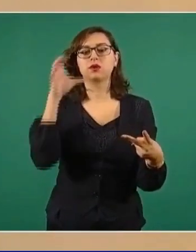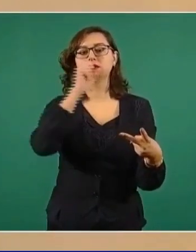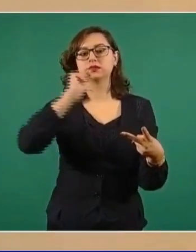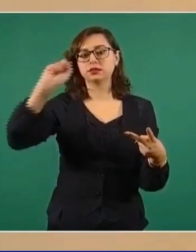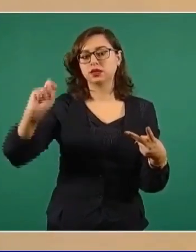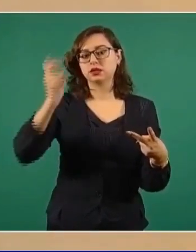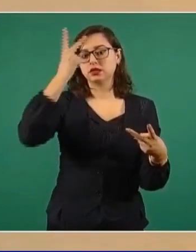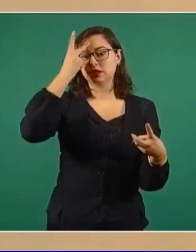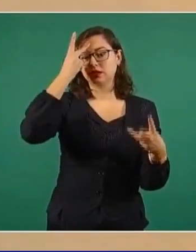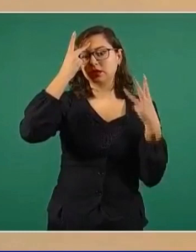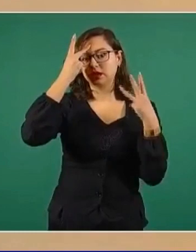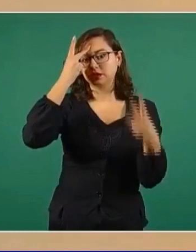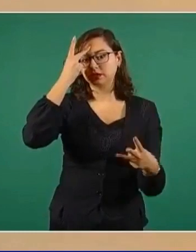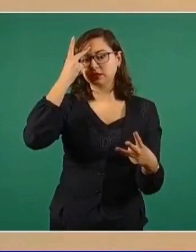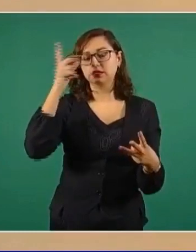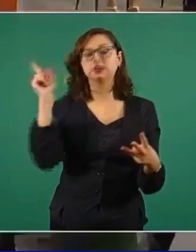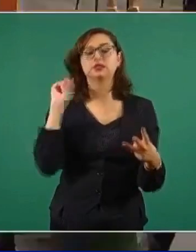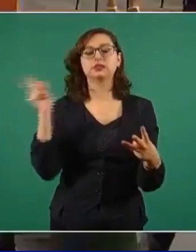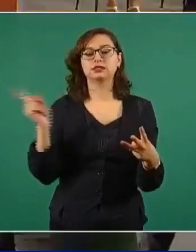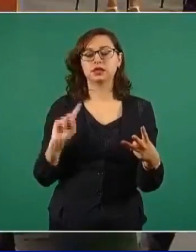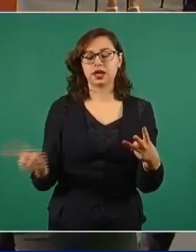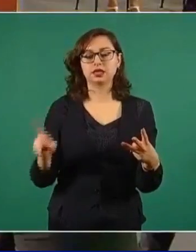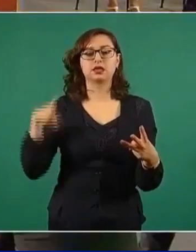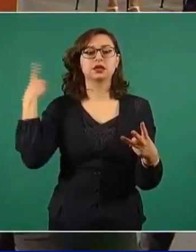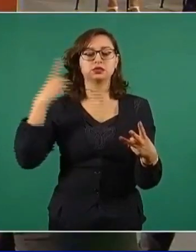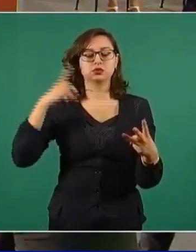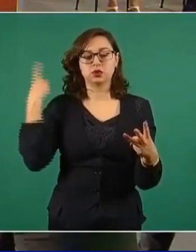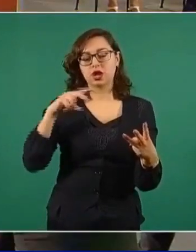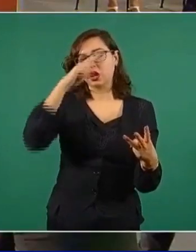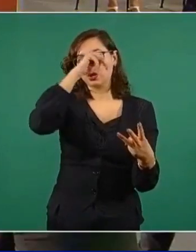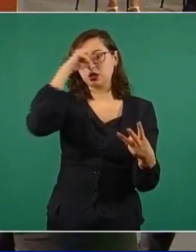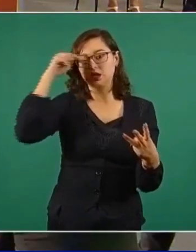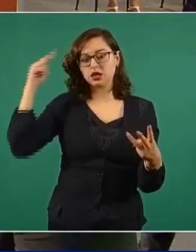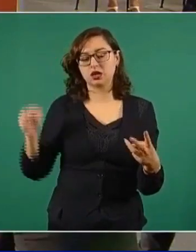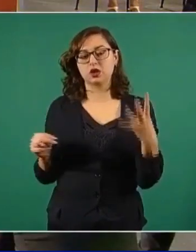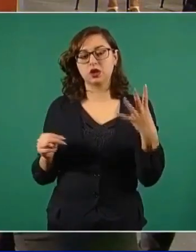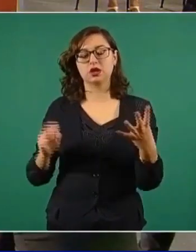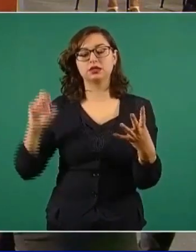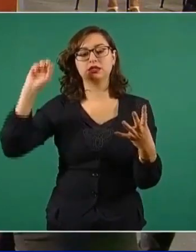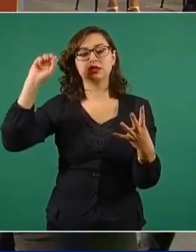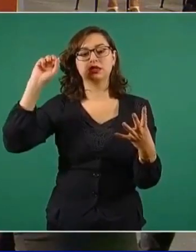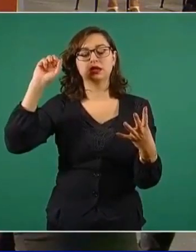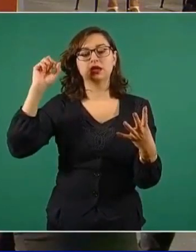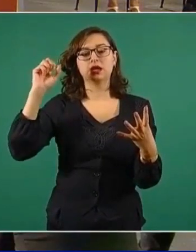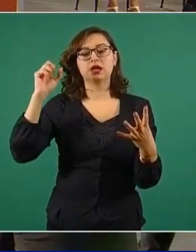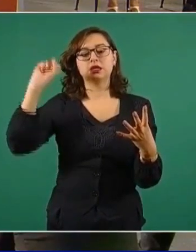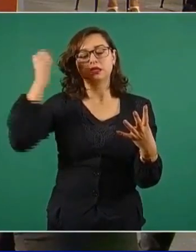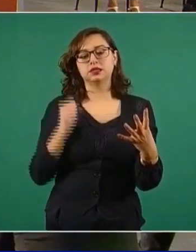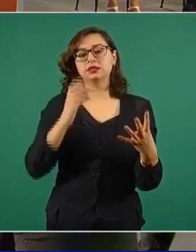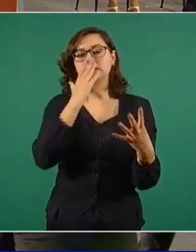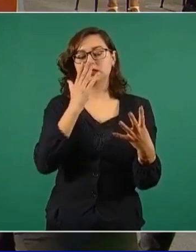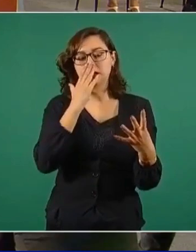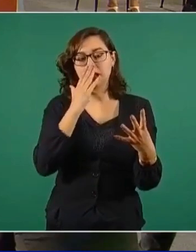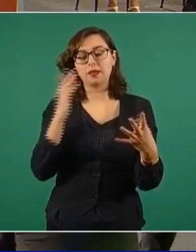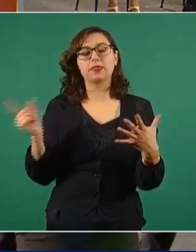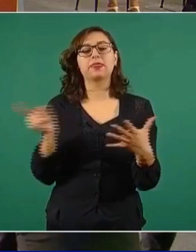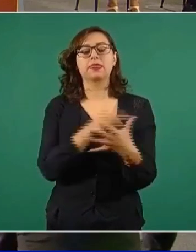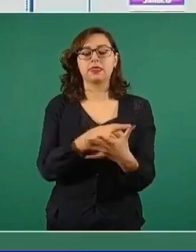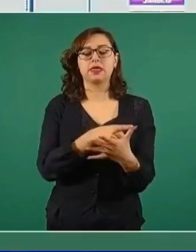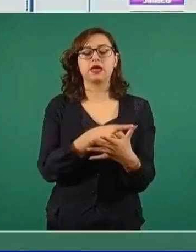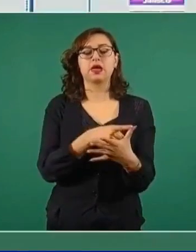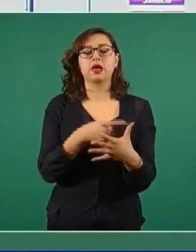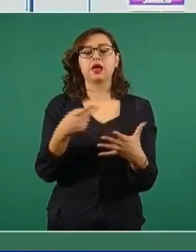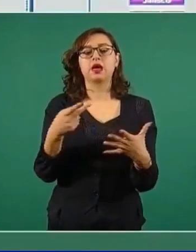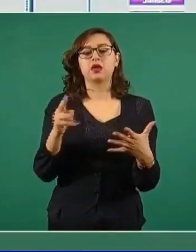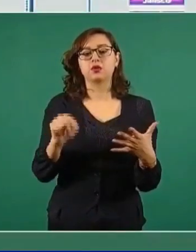Potosí. La tres, Zacatecas, Durango, Nayarit. La cuatro, Sinaloa y Sonora. La cinco, Nuevo León